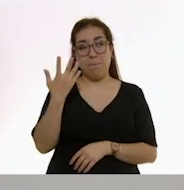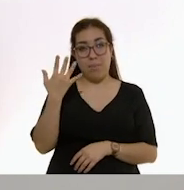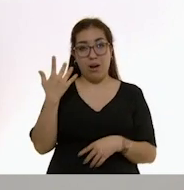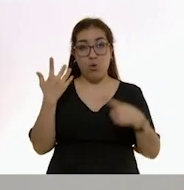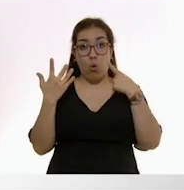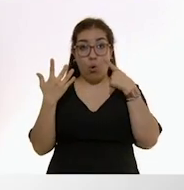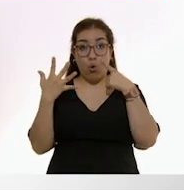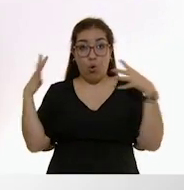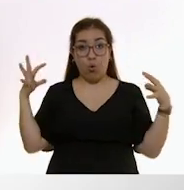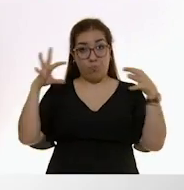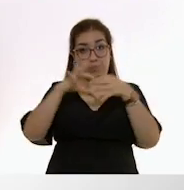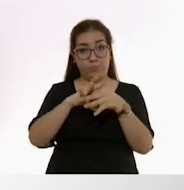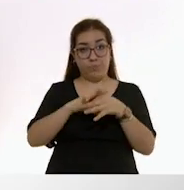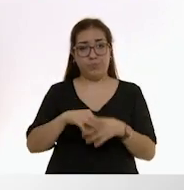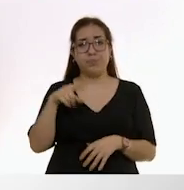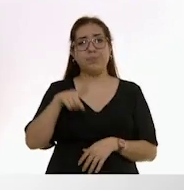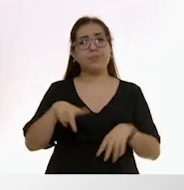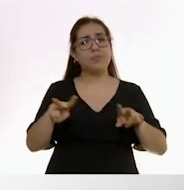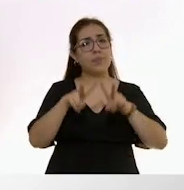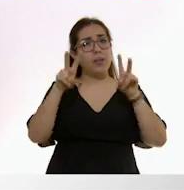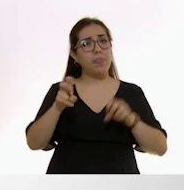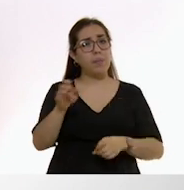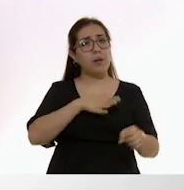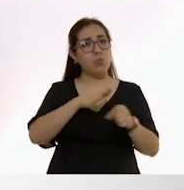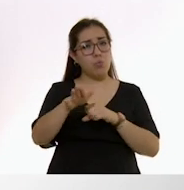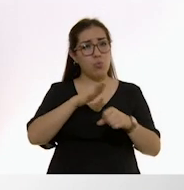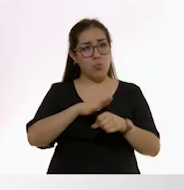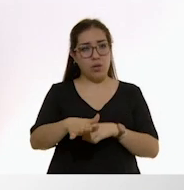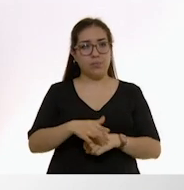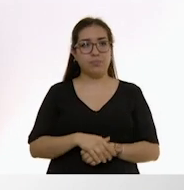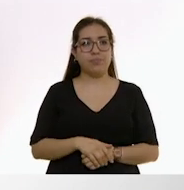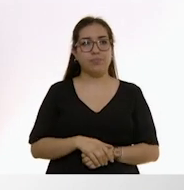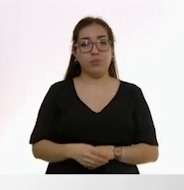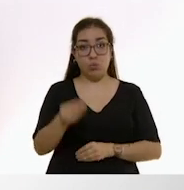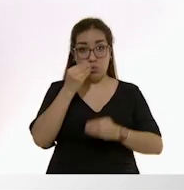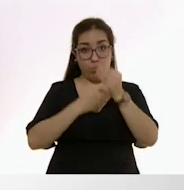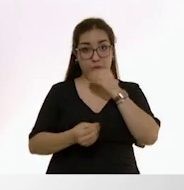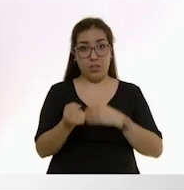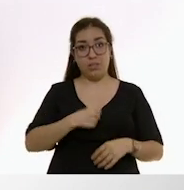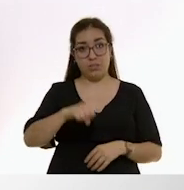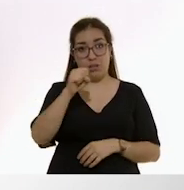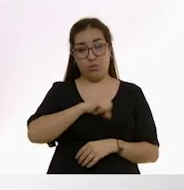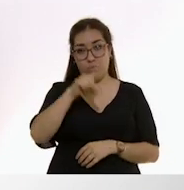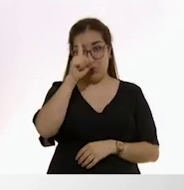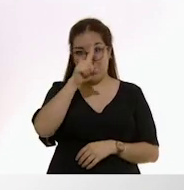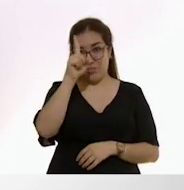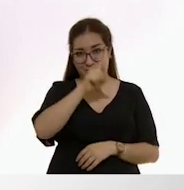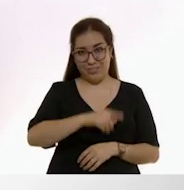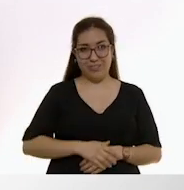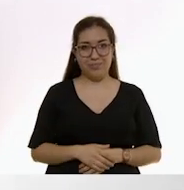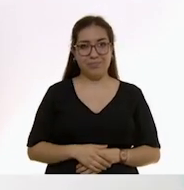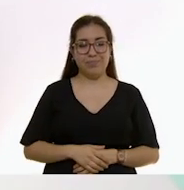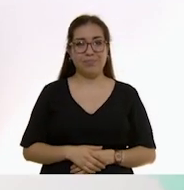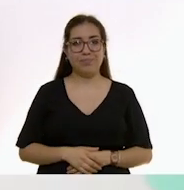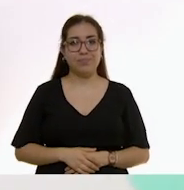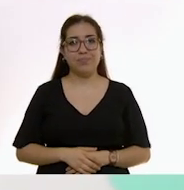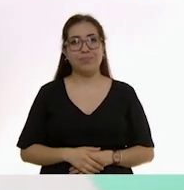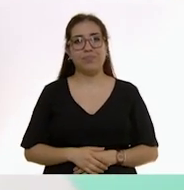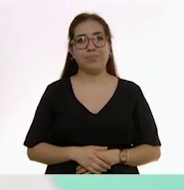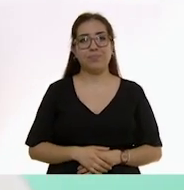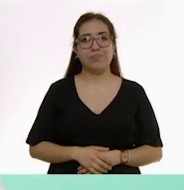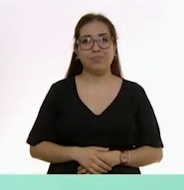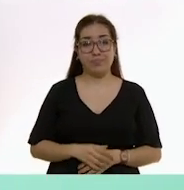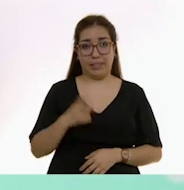El tema que estaremos explorando es los consejos de nutrición. Para